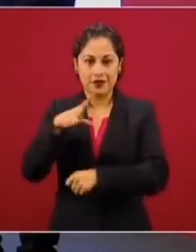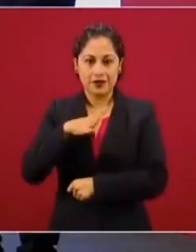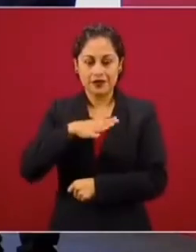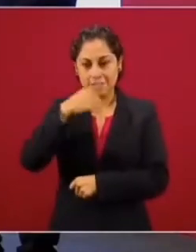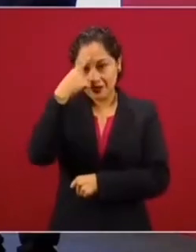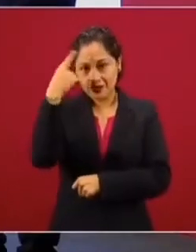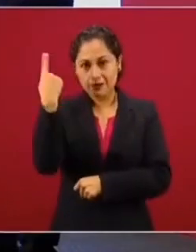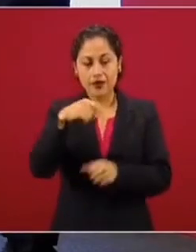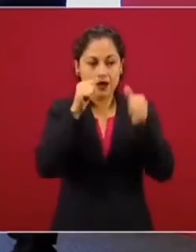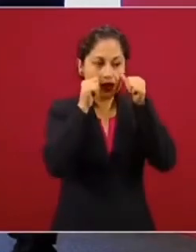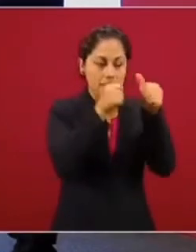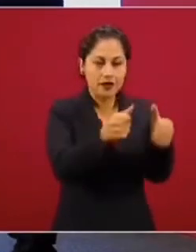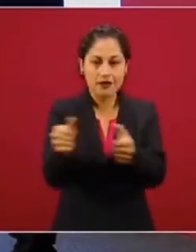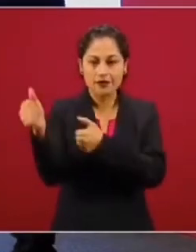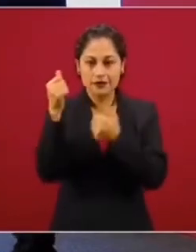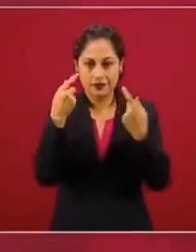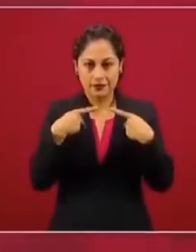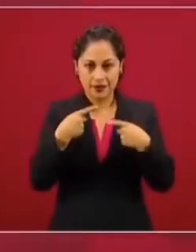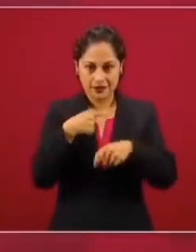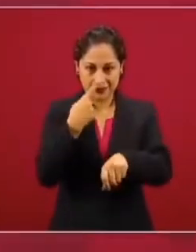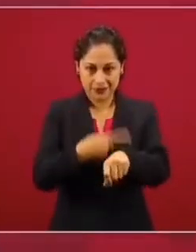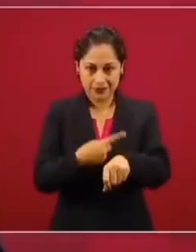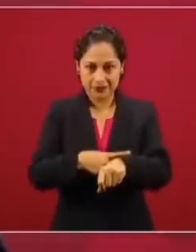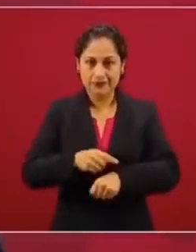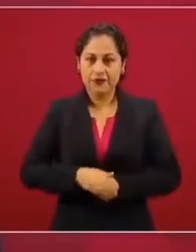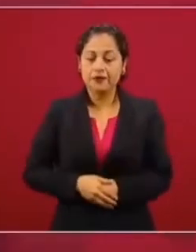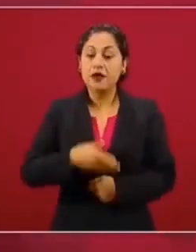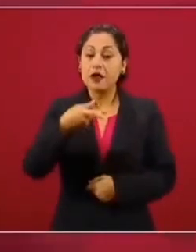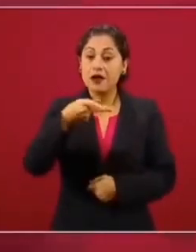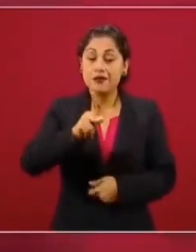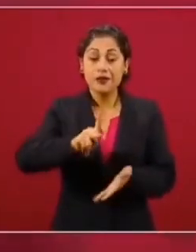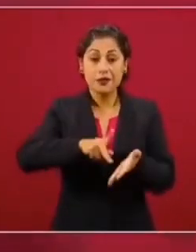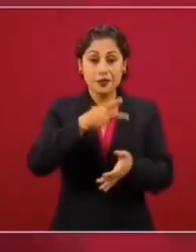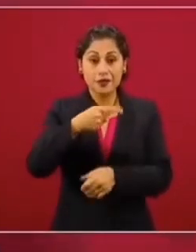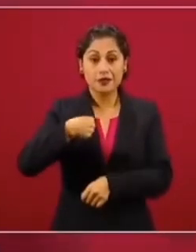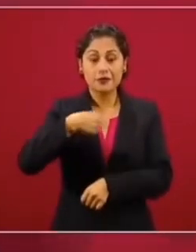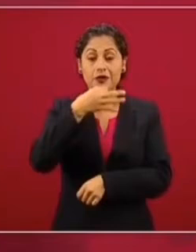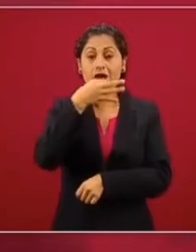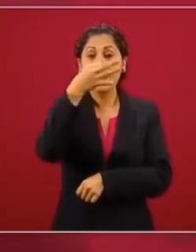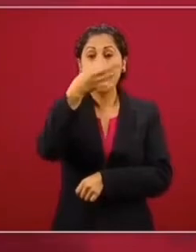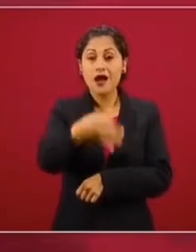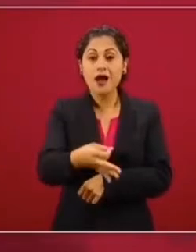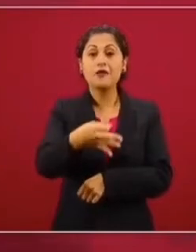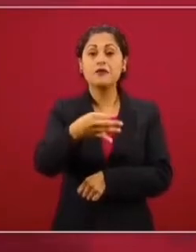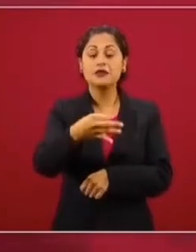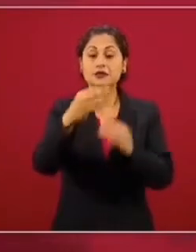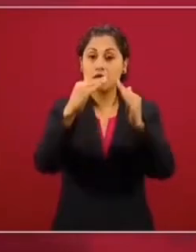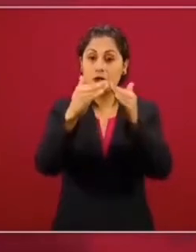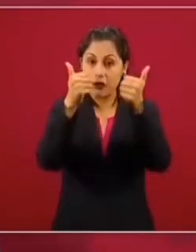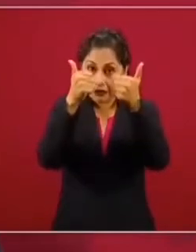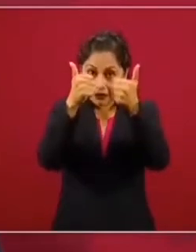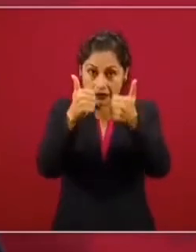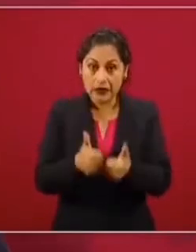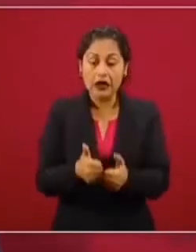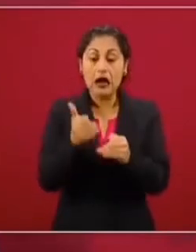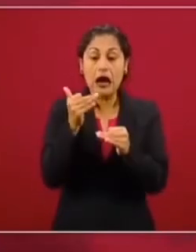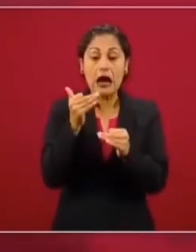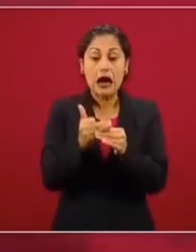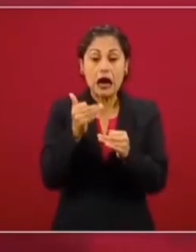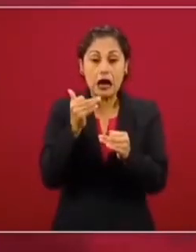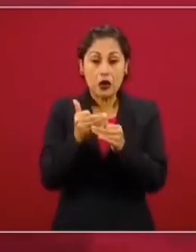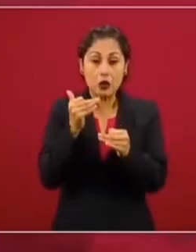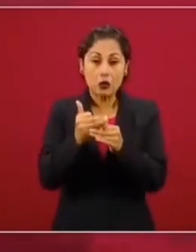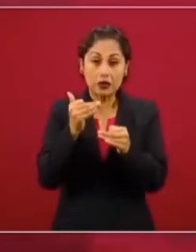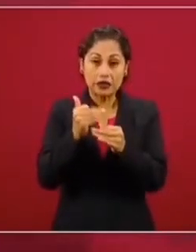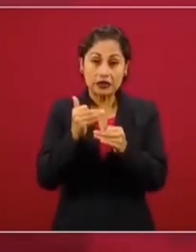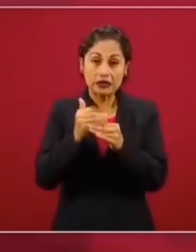Seguimos recordando la importancia de quedarse en casa, hay que quedarnos en casa, en particular ahorita que estamos en la parte más